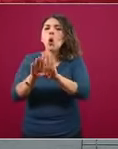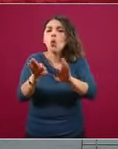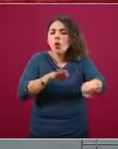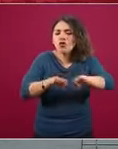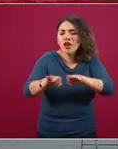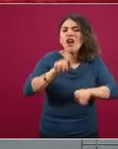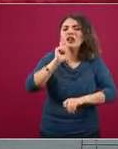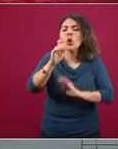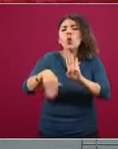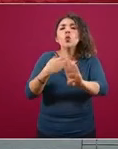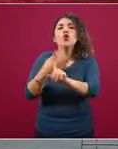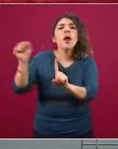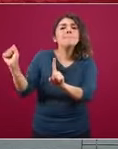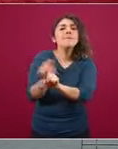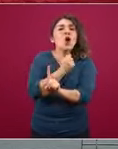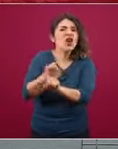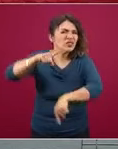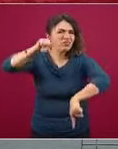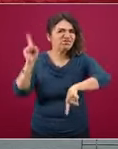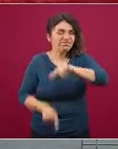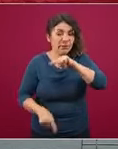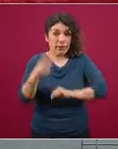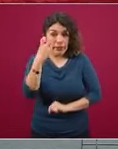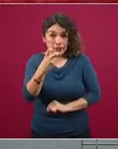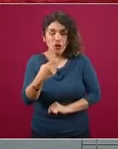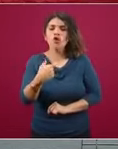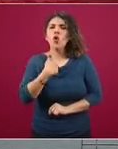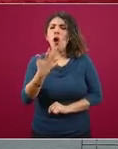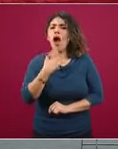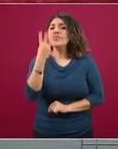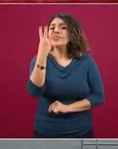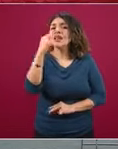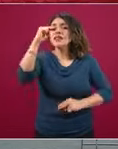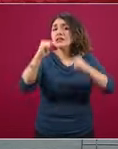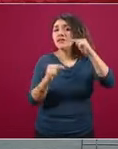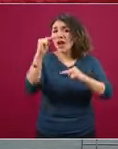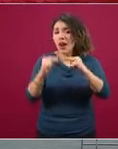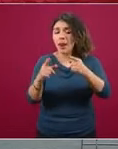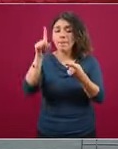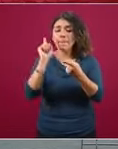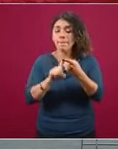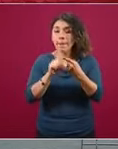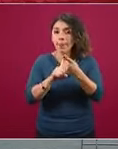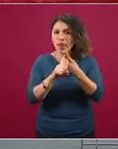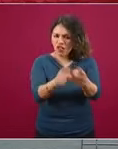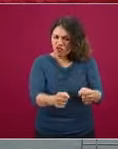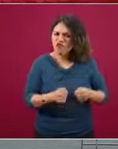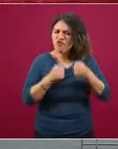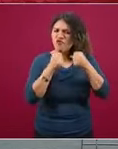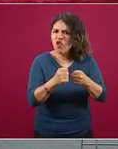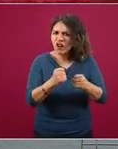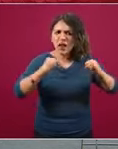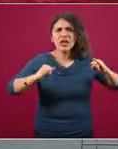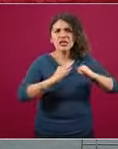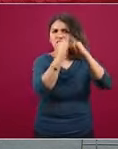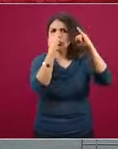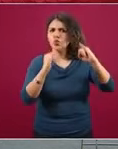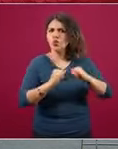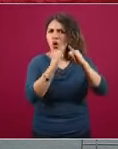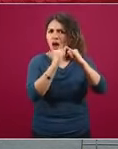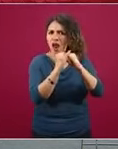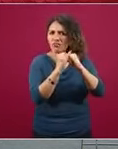género. Trabajamos a tres niveles. Por un lado, el fortalecimiento institucional,